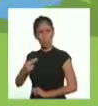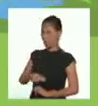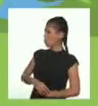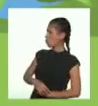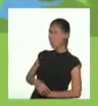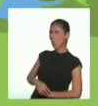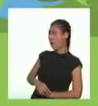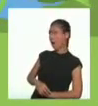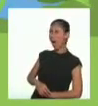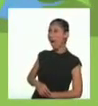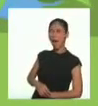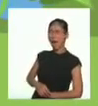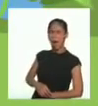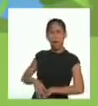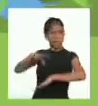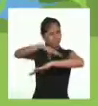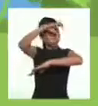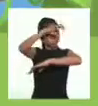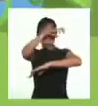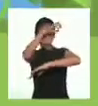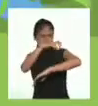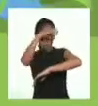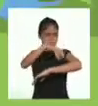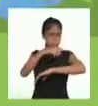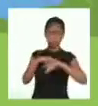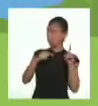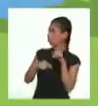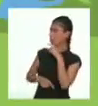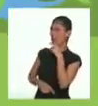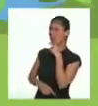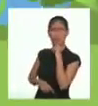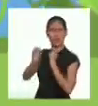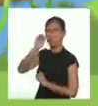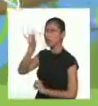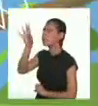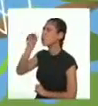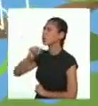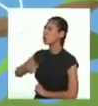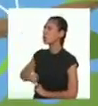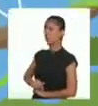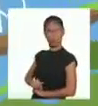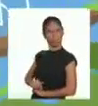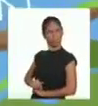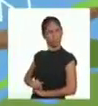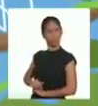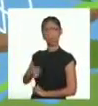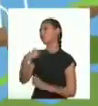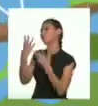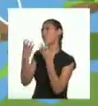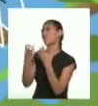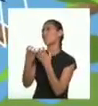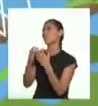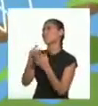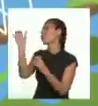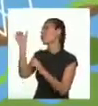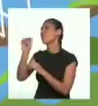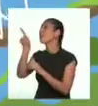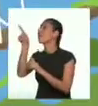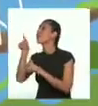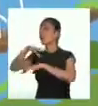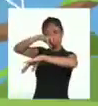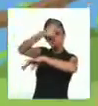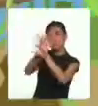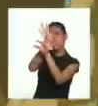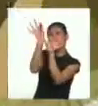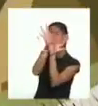maravillada, cómo hacía en nido la tela. La mujer le dijo a la araña, Yo quiero tejer como tú